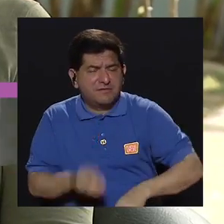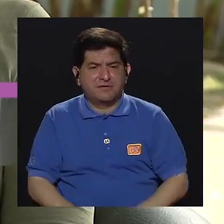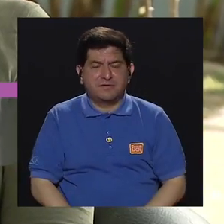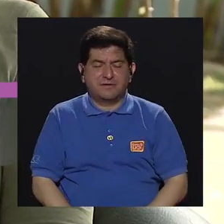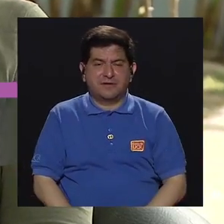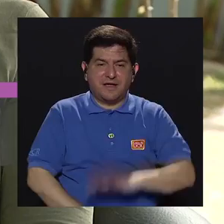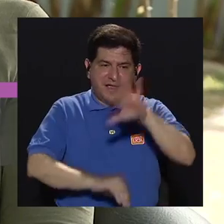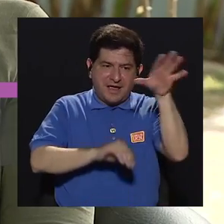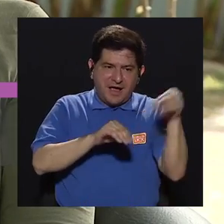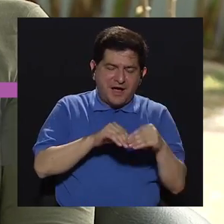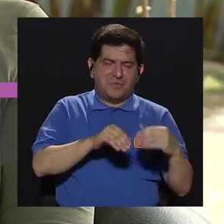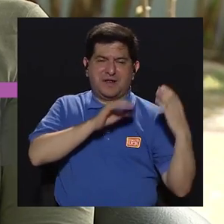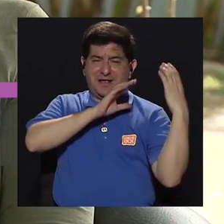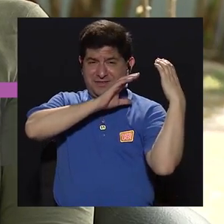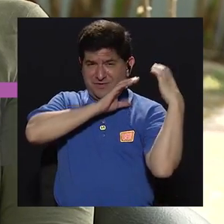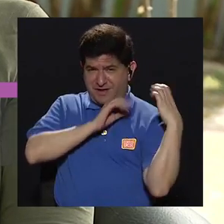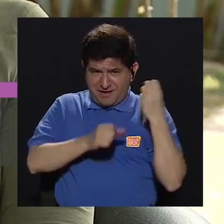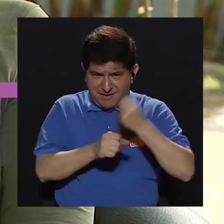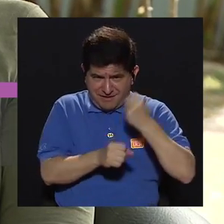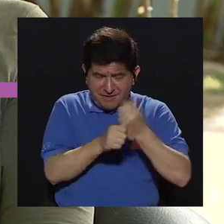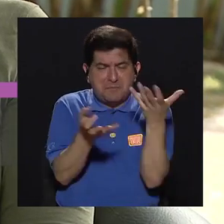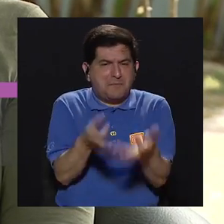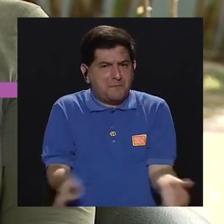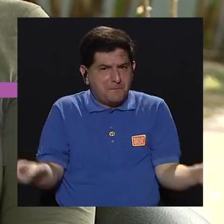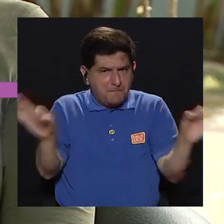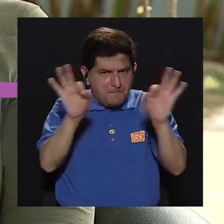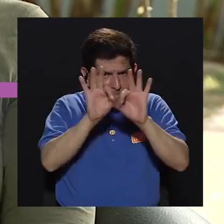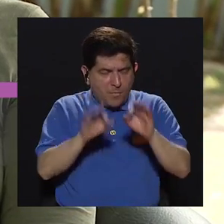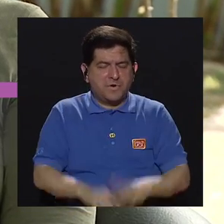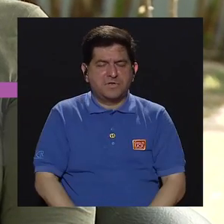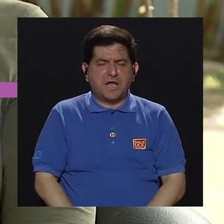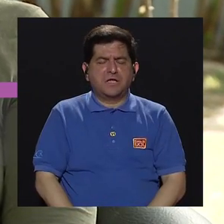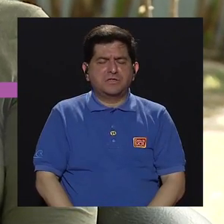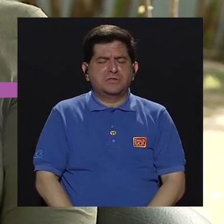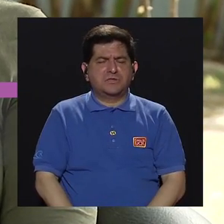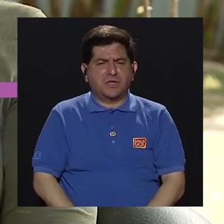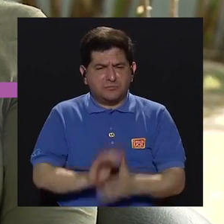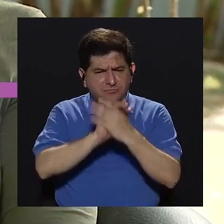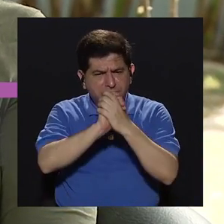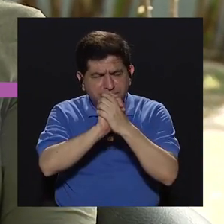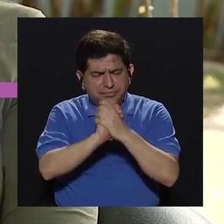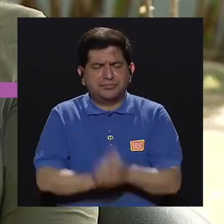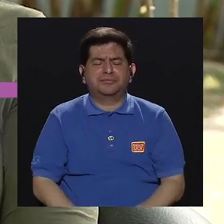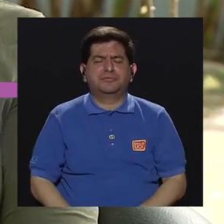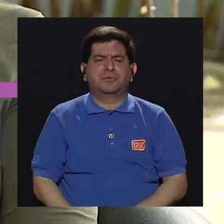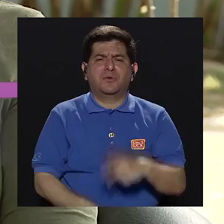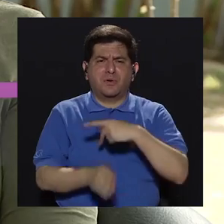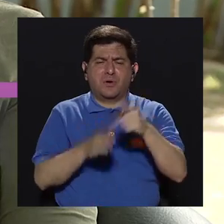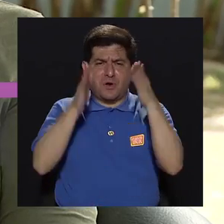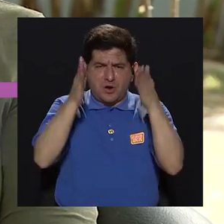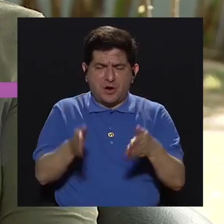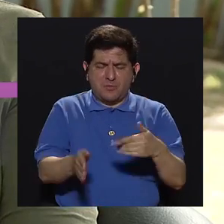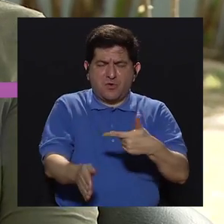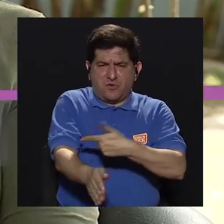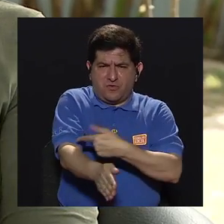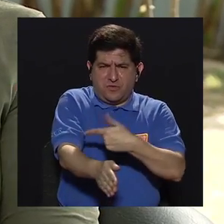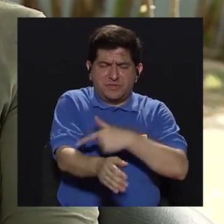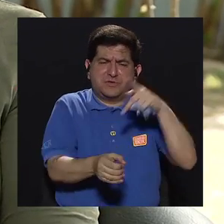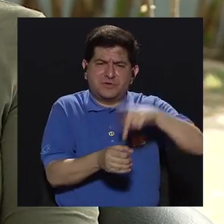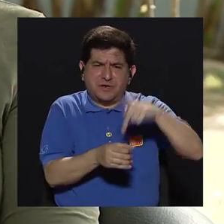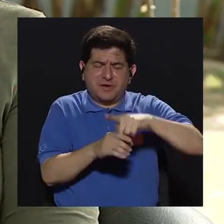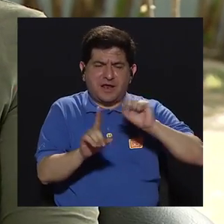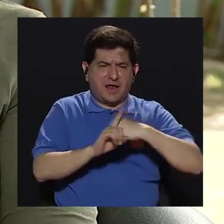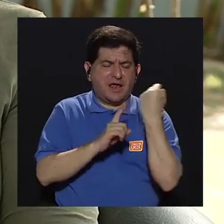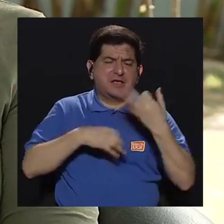Aunado a esta sobrecarga de trabajo, sí es importante exaltar el involucramiento del profesional, enfermero y enfermera en las